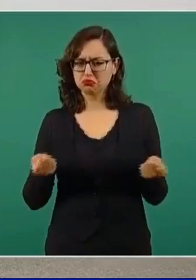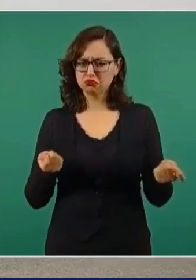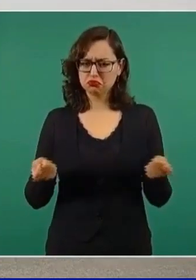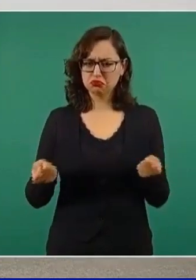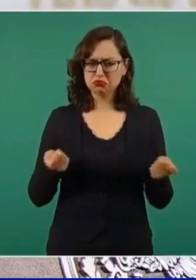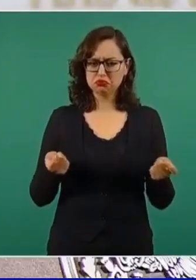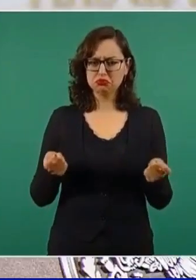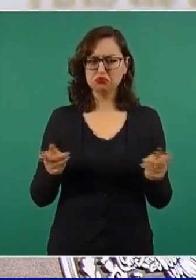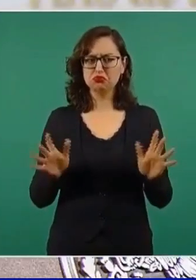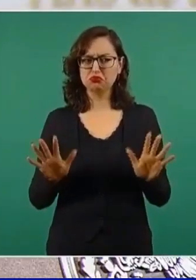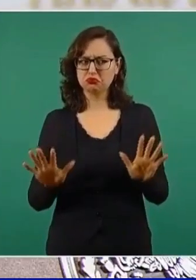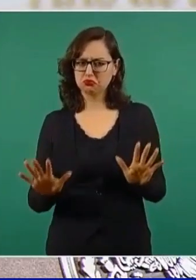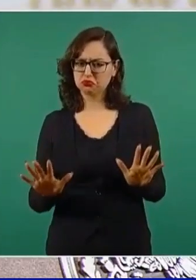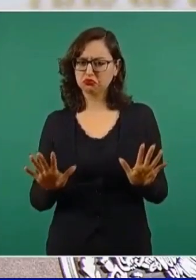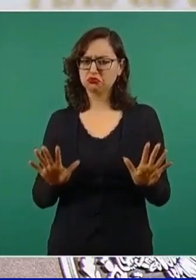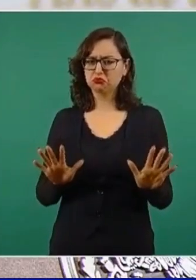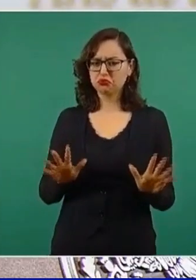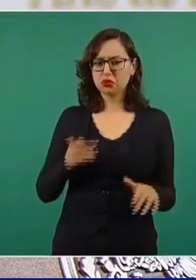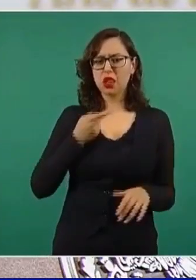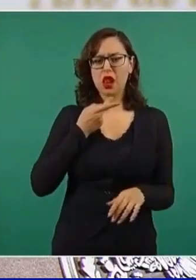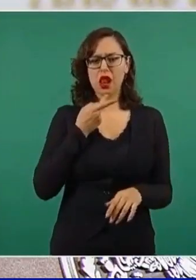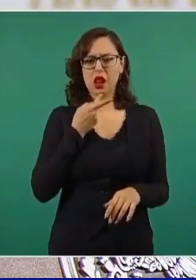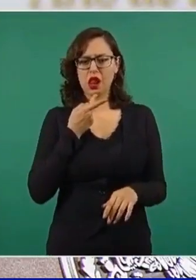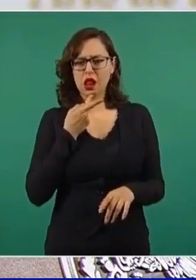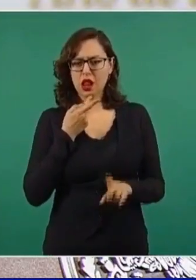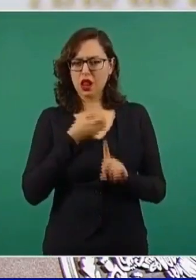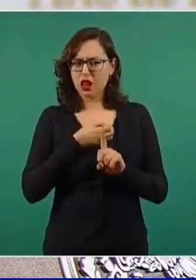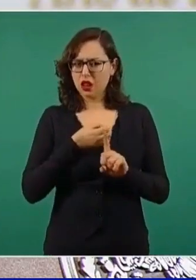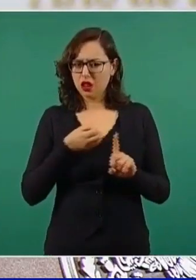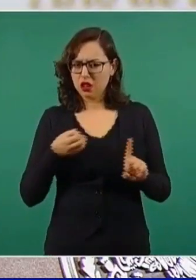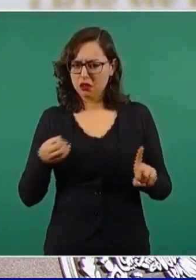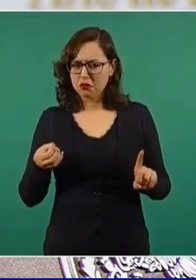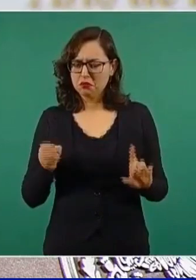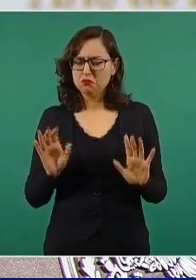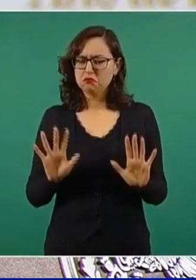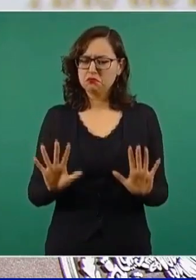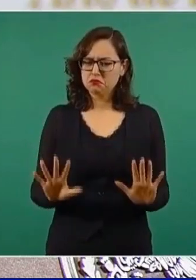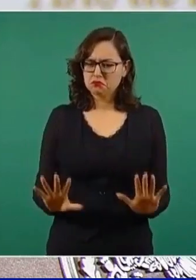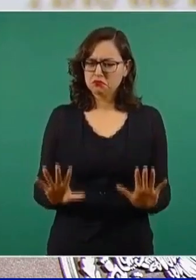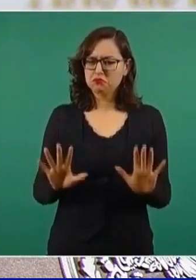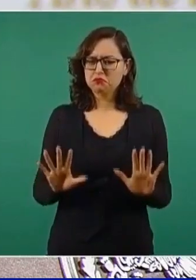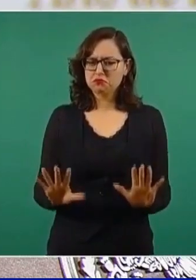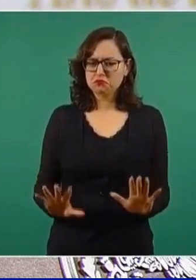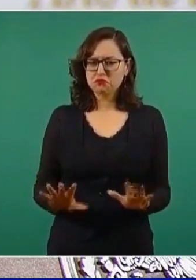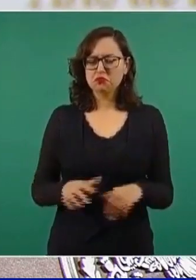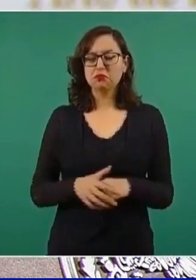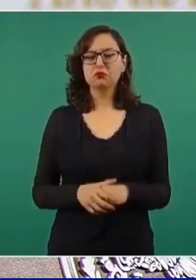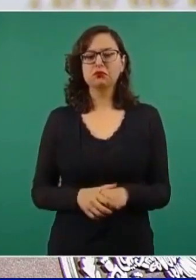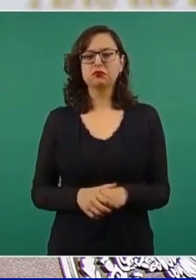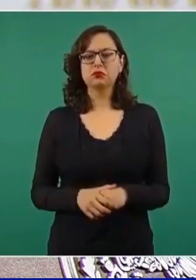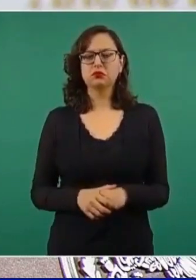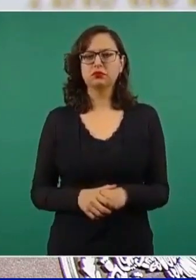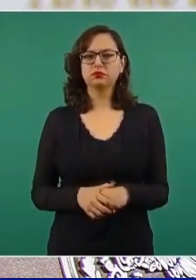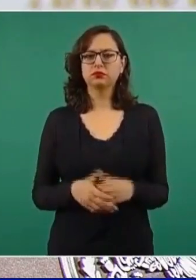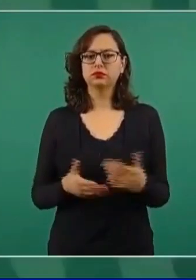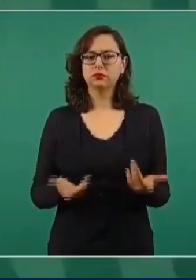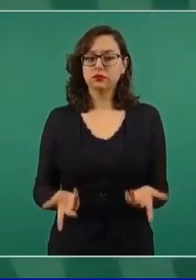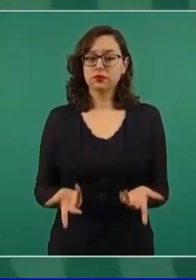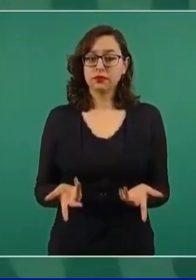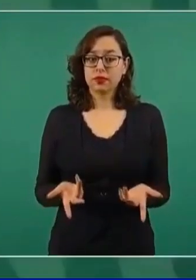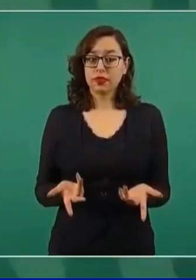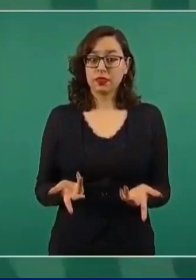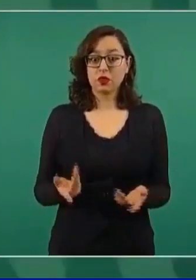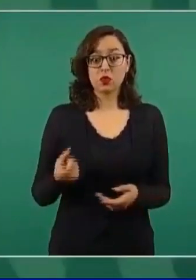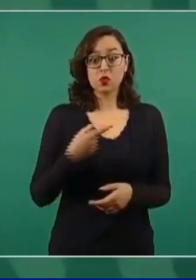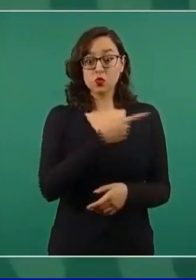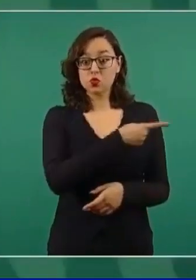geometría del lenguaje, poner las palabras, porque pues